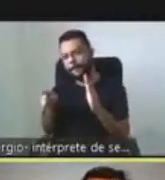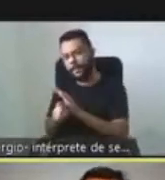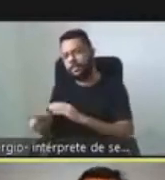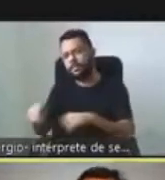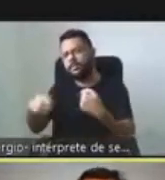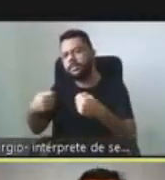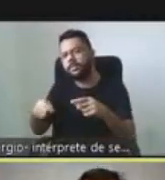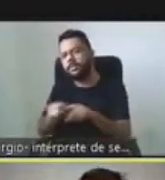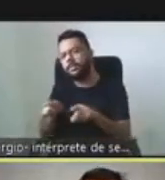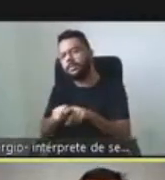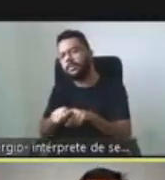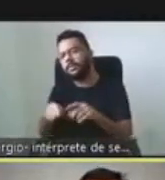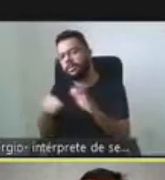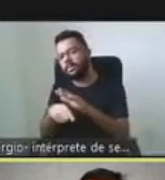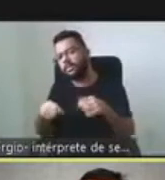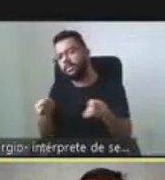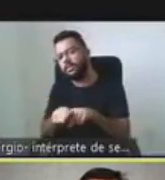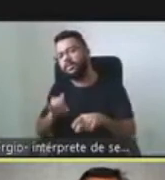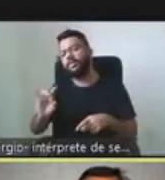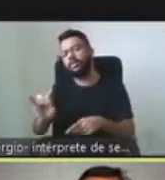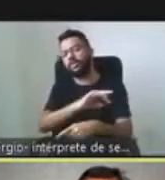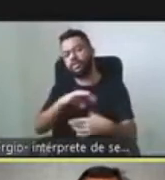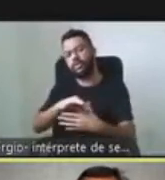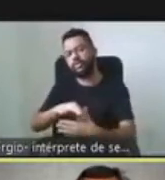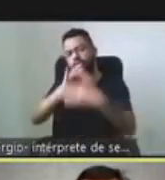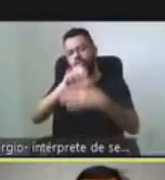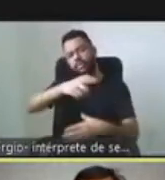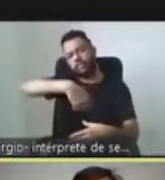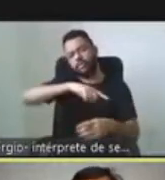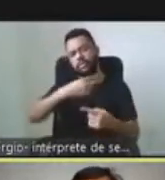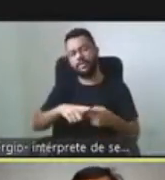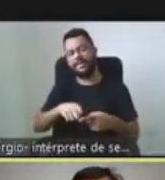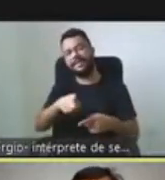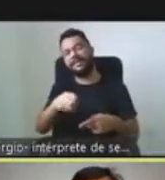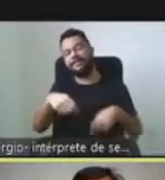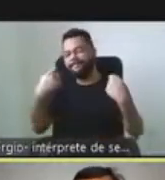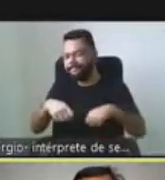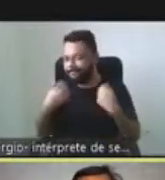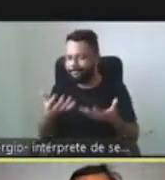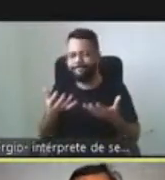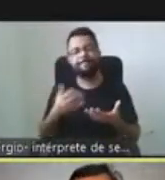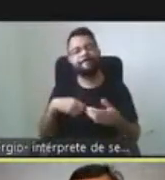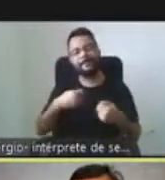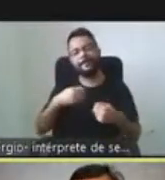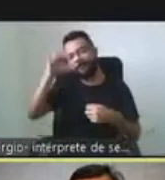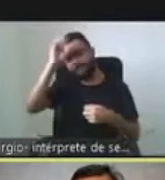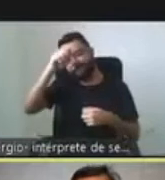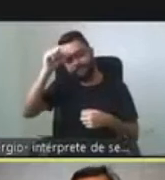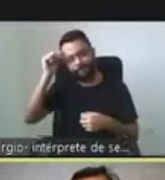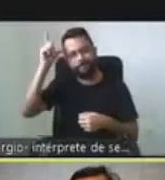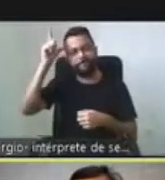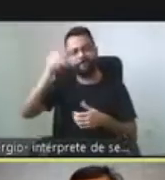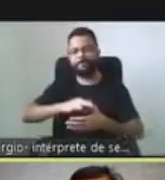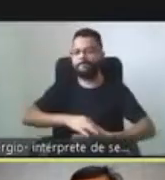organizaciones, sobre todo sus líderes, dicen que requieren formación en el área de asociaciones, en el área de liderazgo,